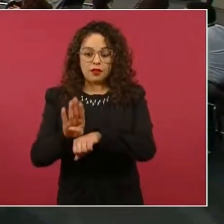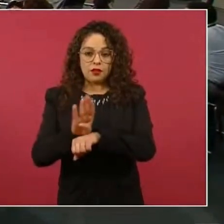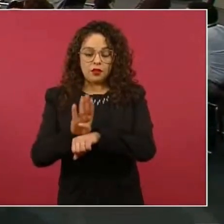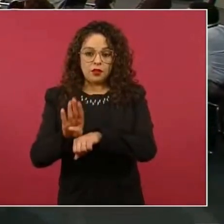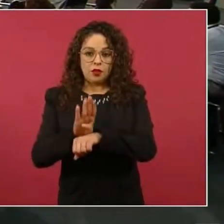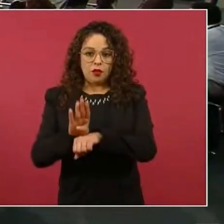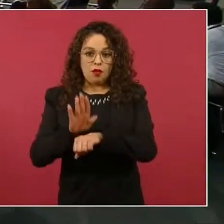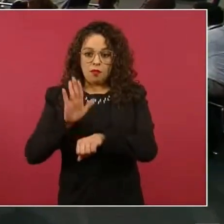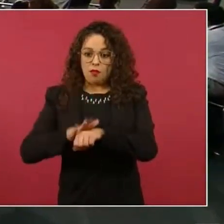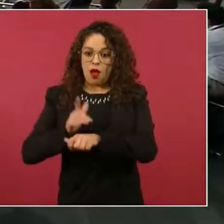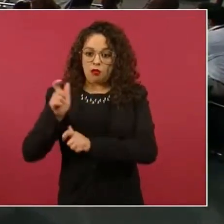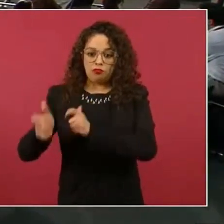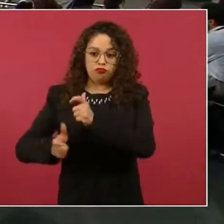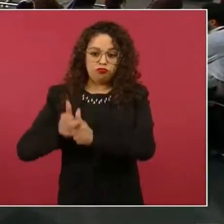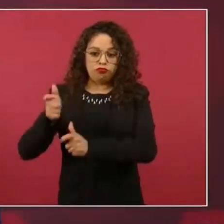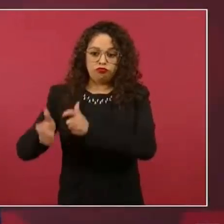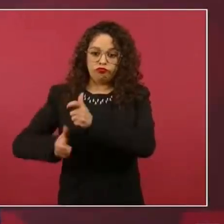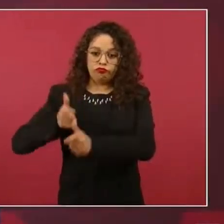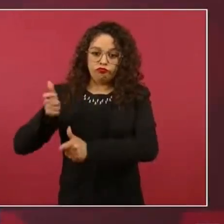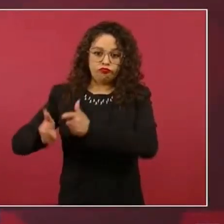una élite